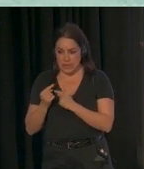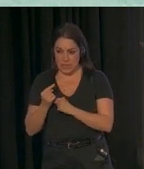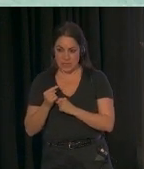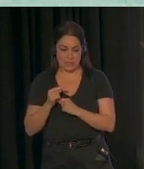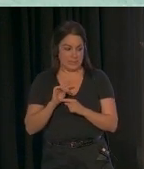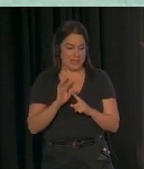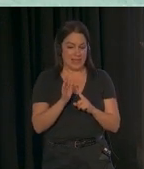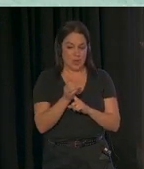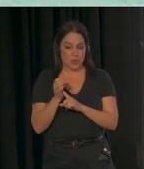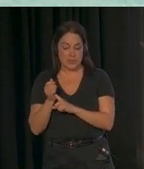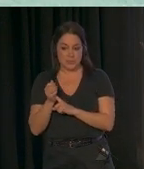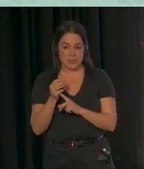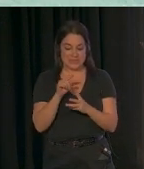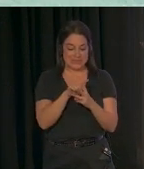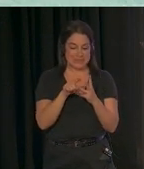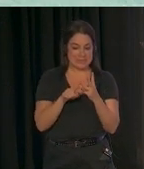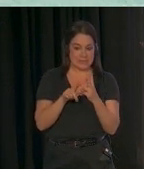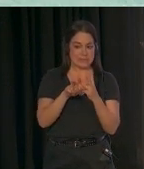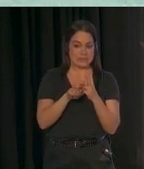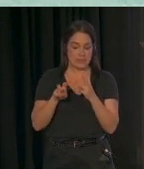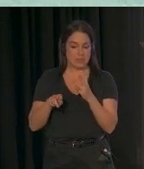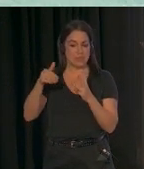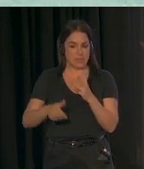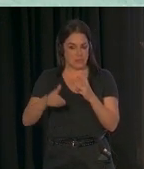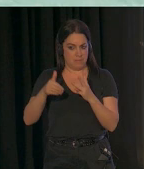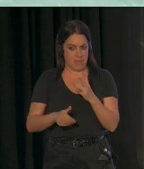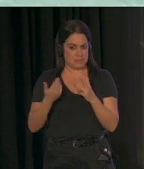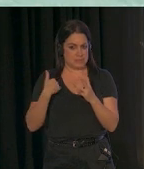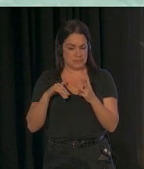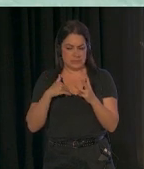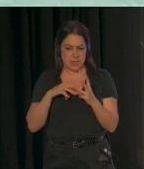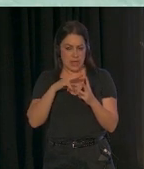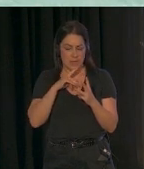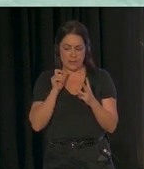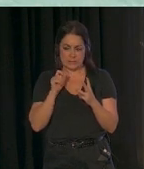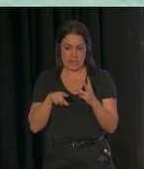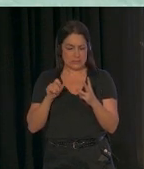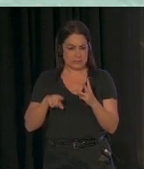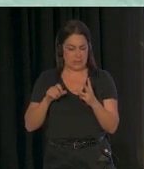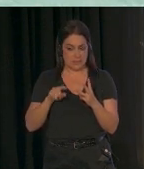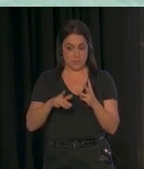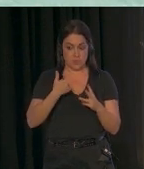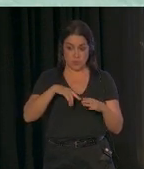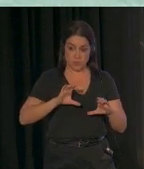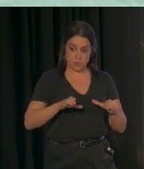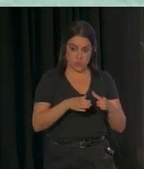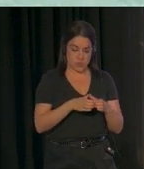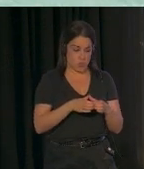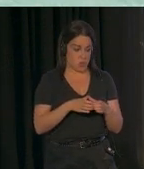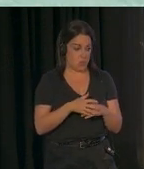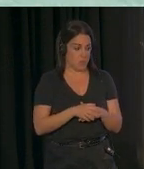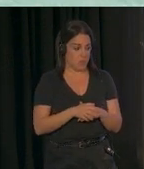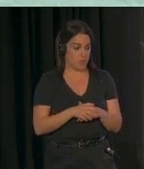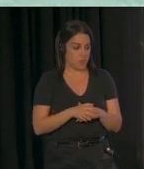temas, tres áreas principales de los que solían hablar. Nuestro grupo y cómo es